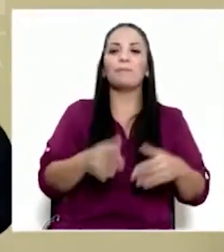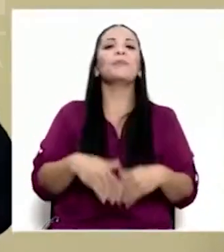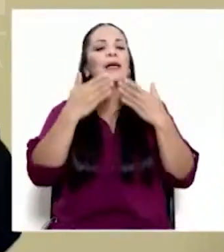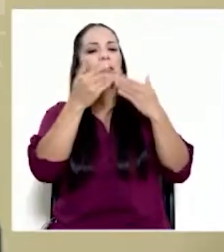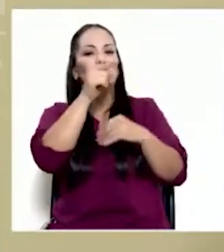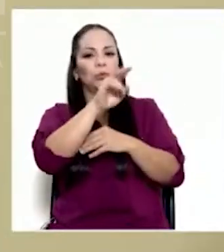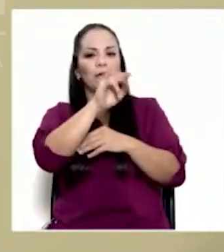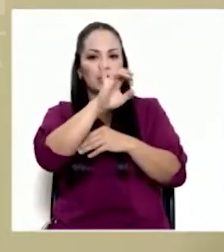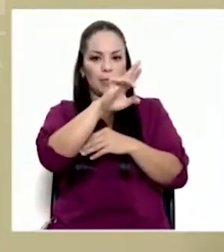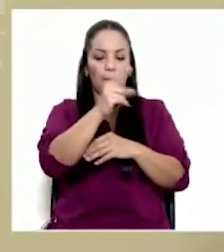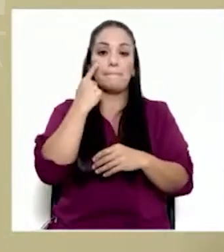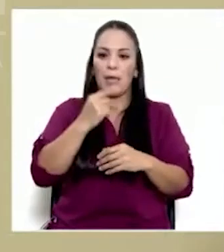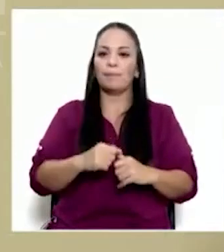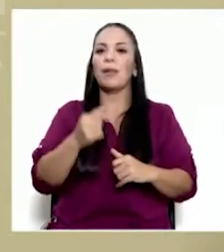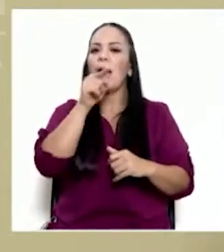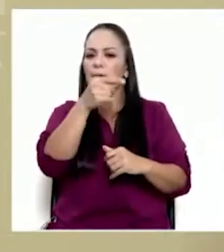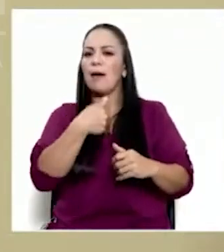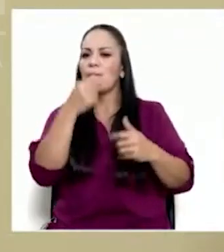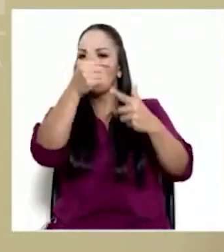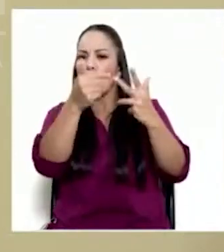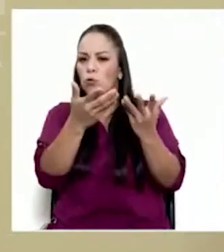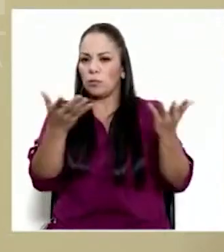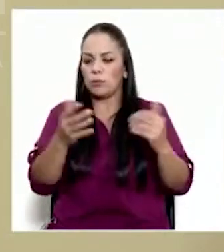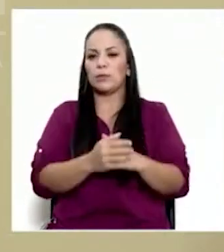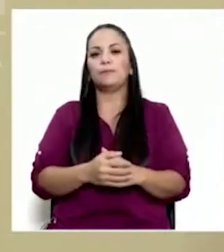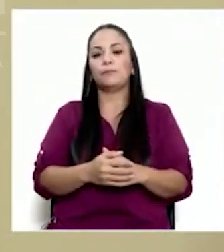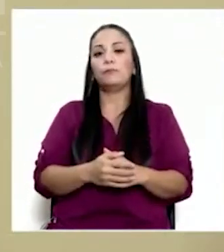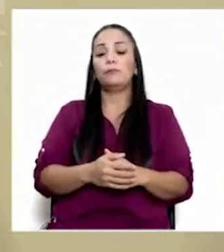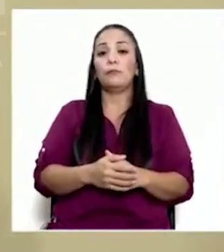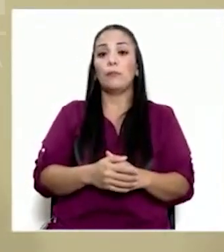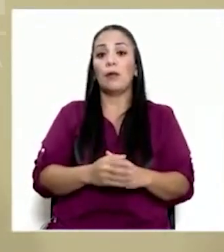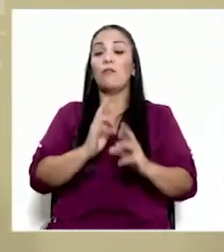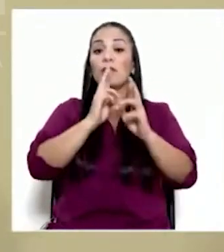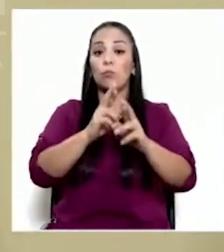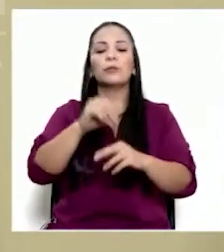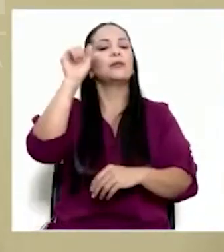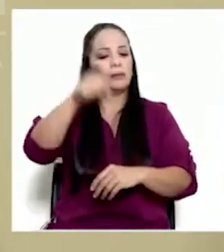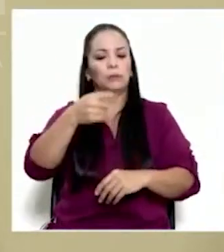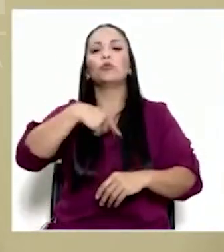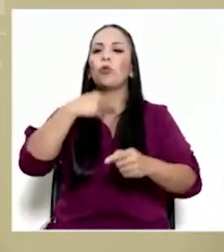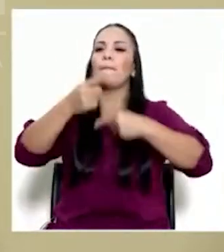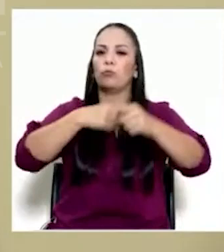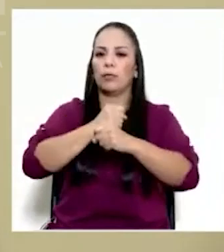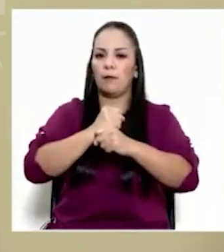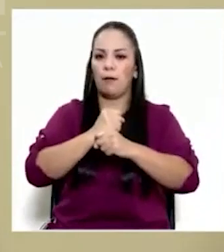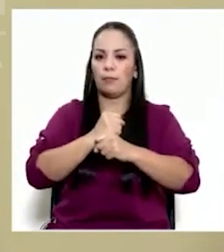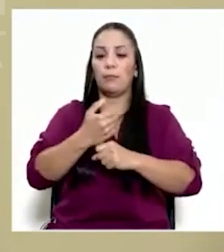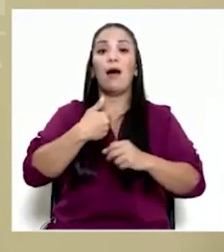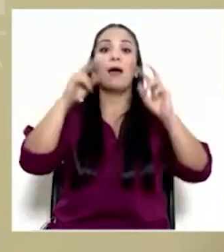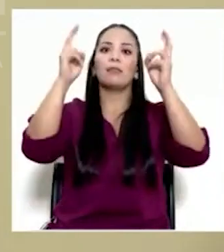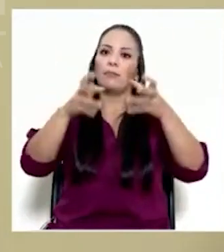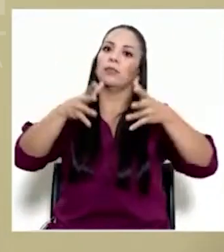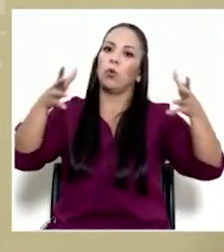Vea, ahí hay muchos factores. La respuesta a su pregunta es si se le va a entrar. Hay temas enormes con el